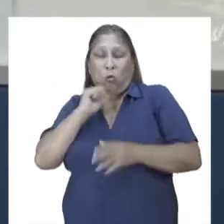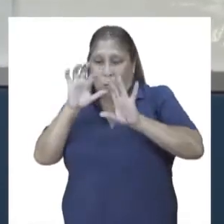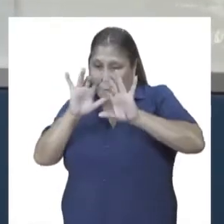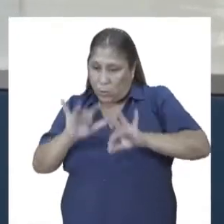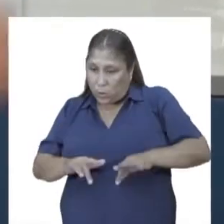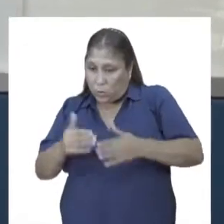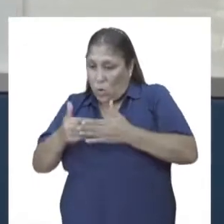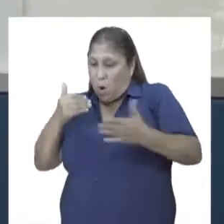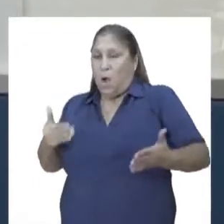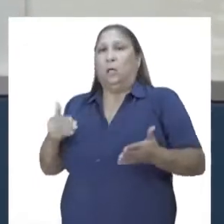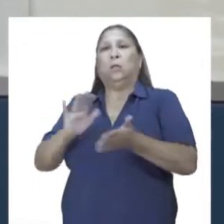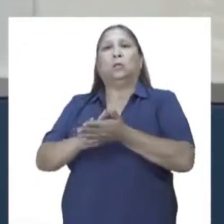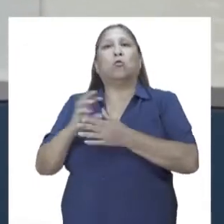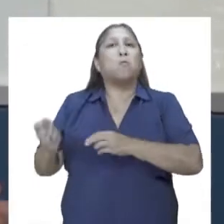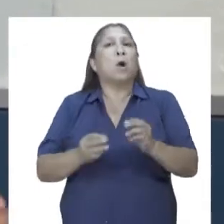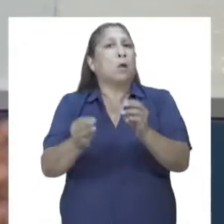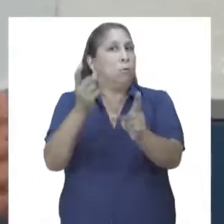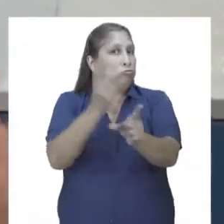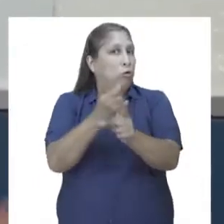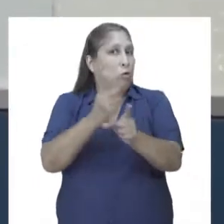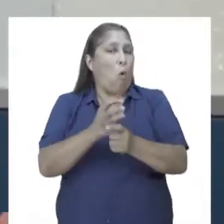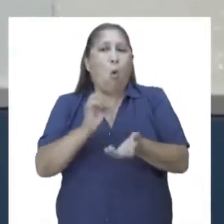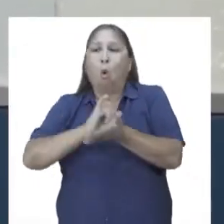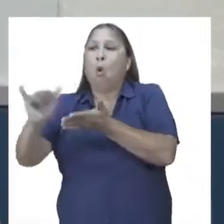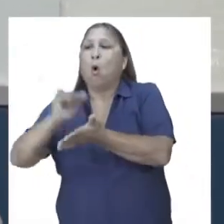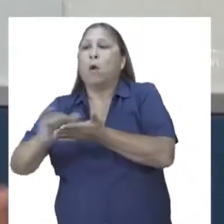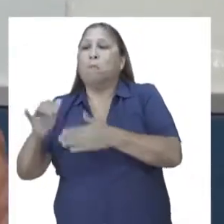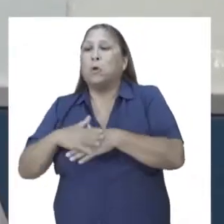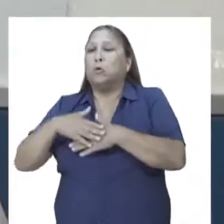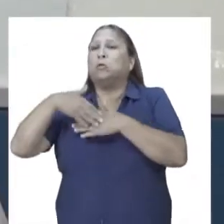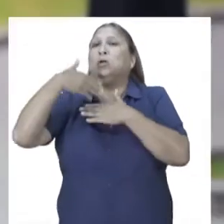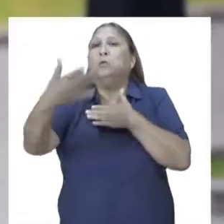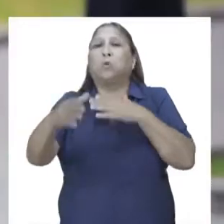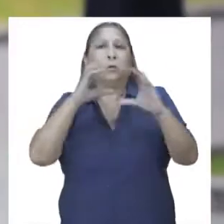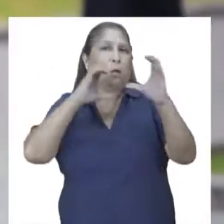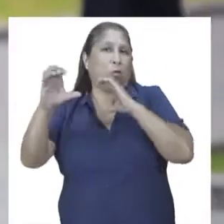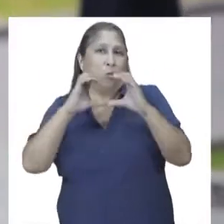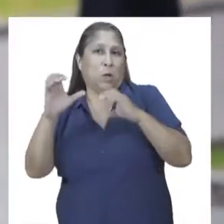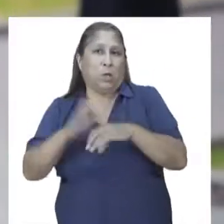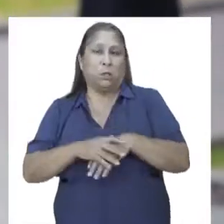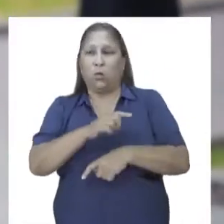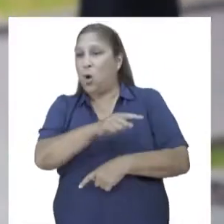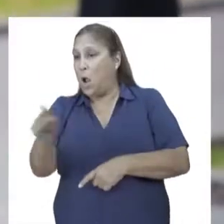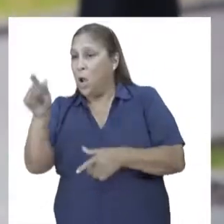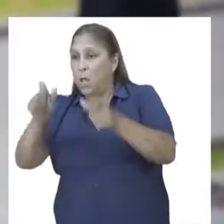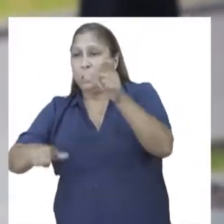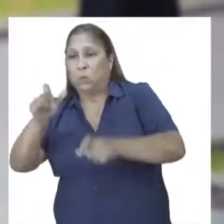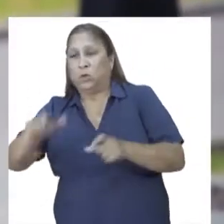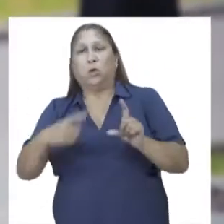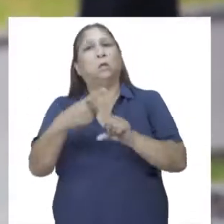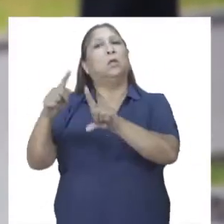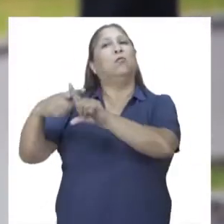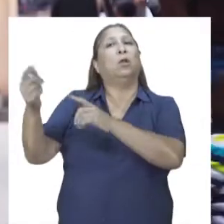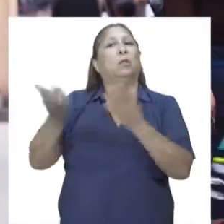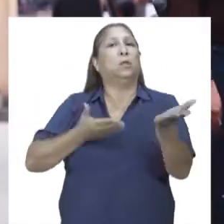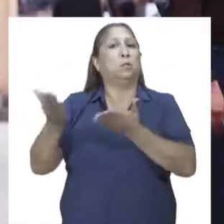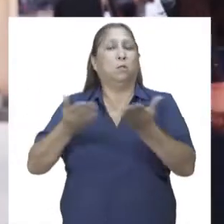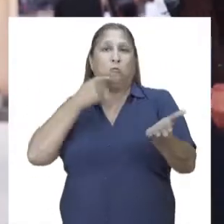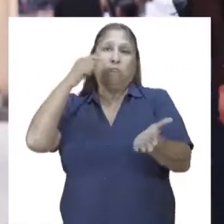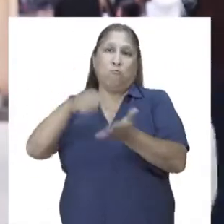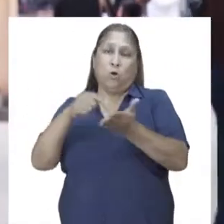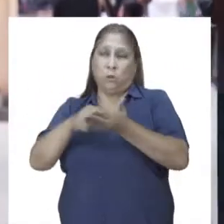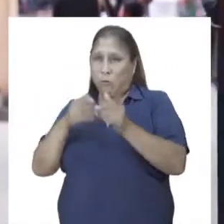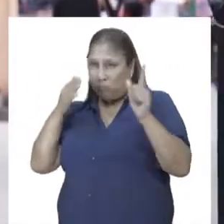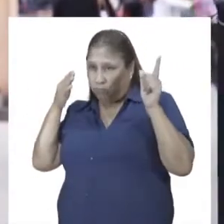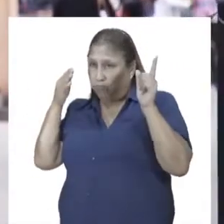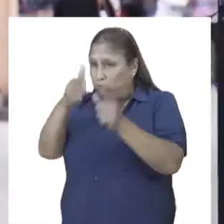previa a través de mecanismos idóneos o el envío extemporáneo de la comunicación a las y los usuarios de diversos servicios. De esta manera, se